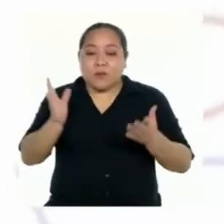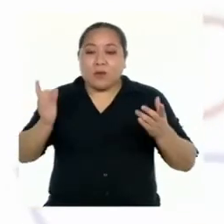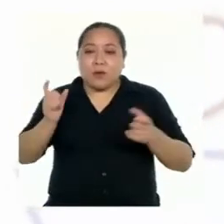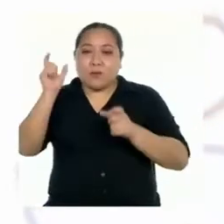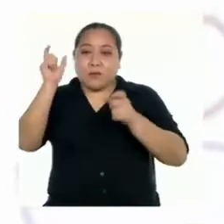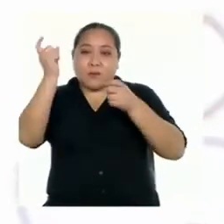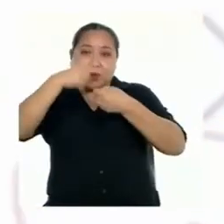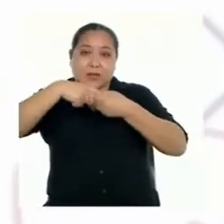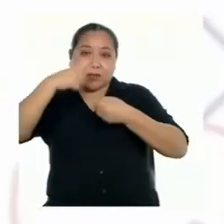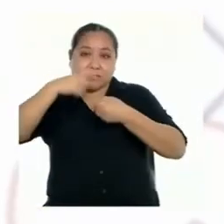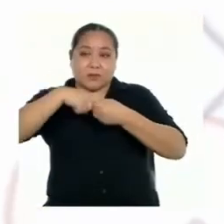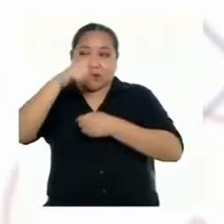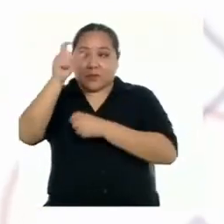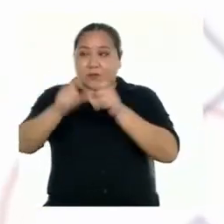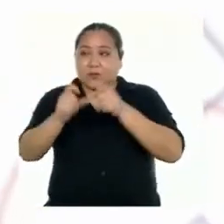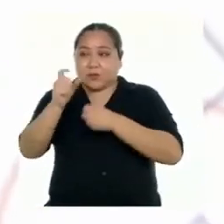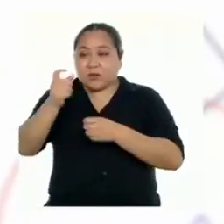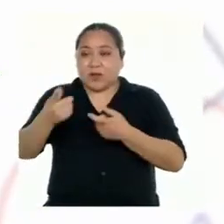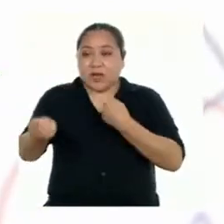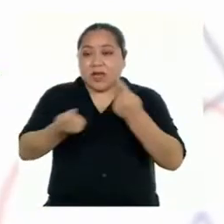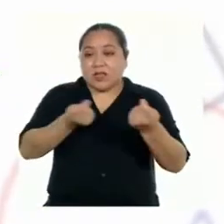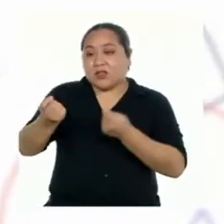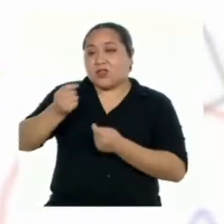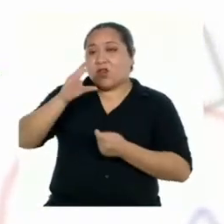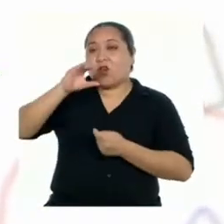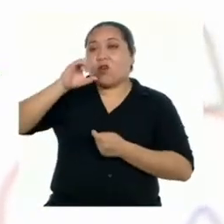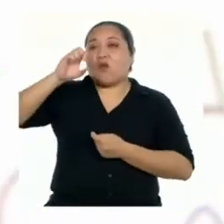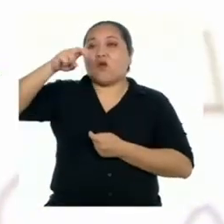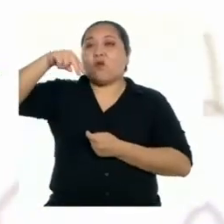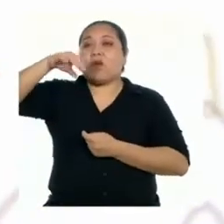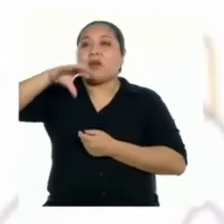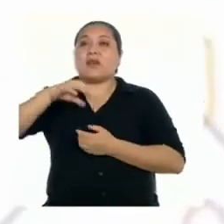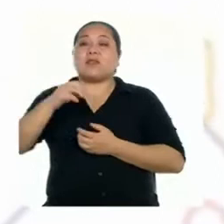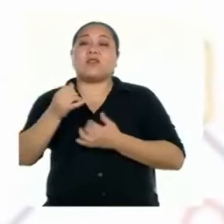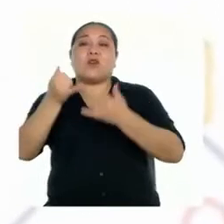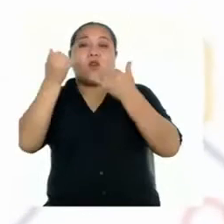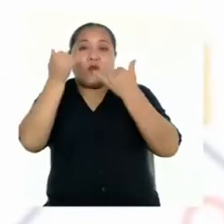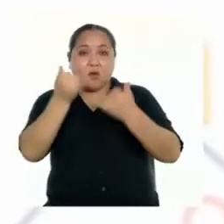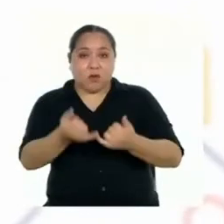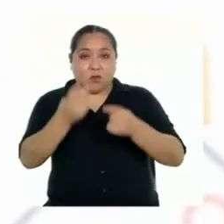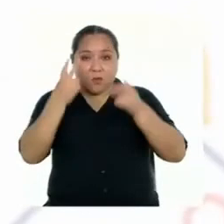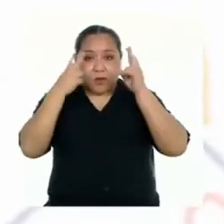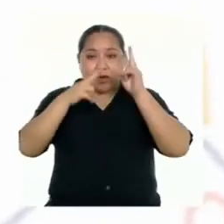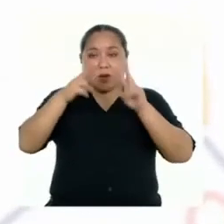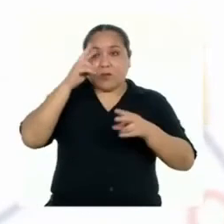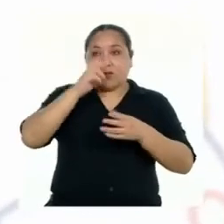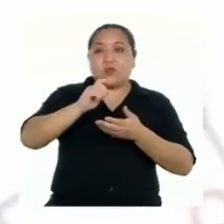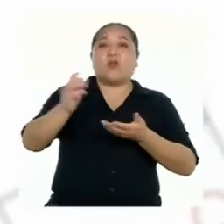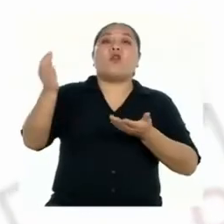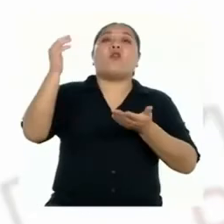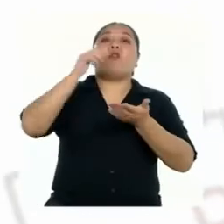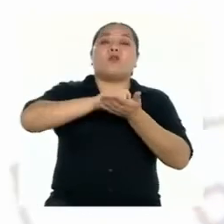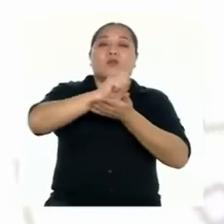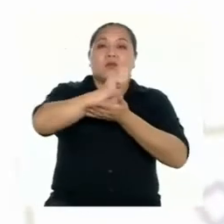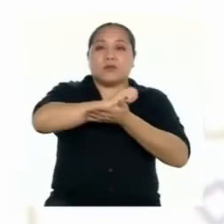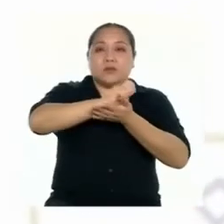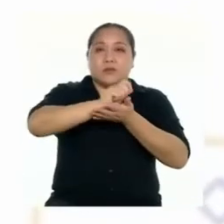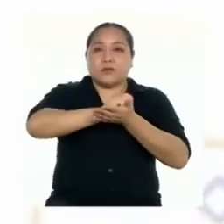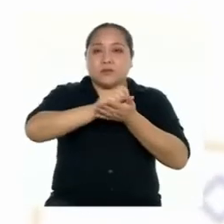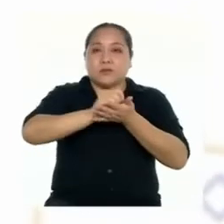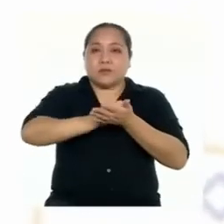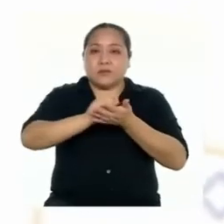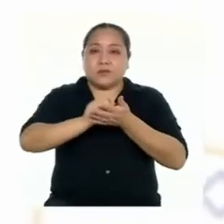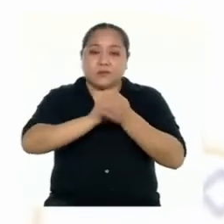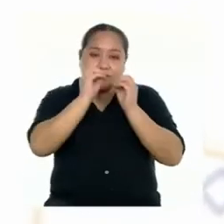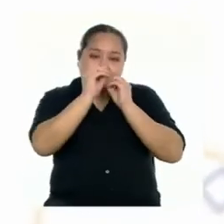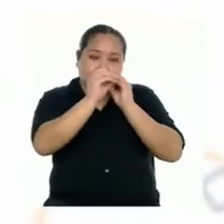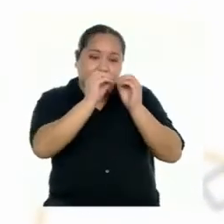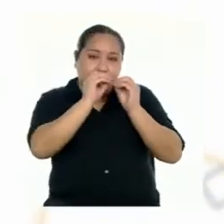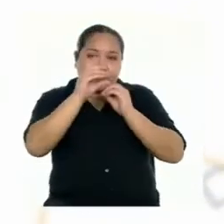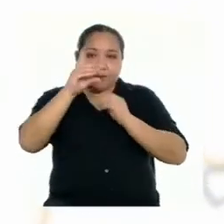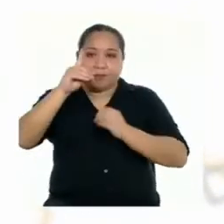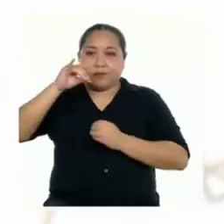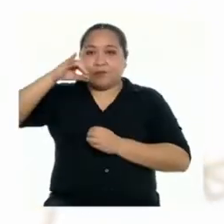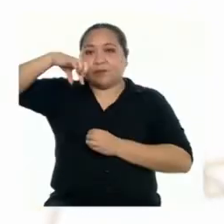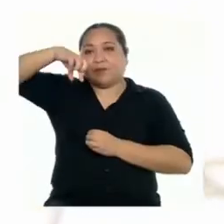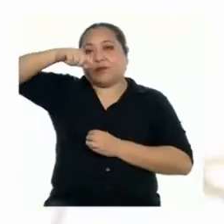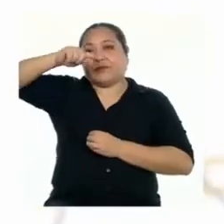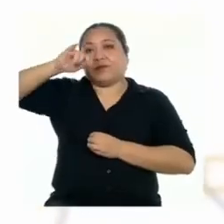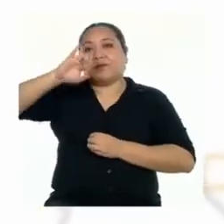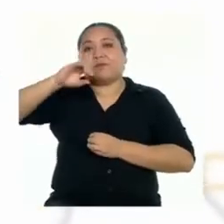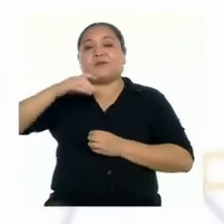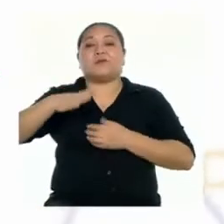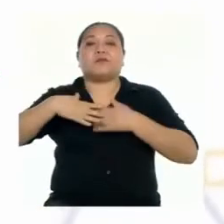población en la gestión de las cuencas. En el programa de hoy, revisaremos y reescribiremos nuestro díptico. Y finalmente, lo